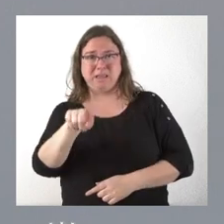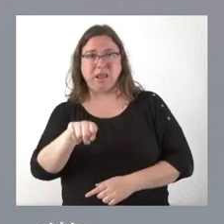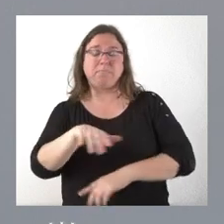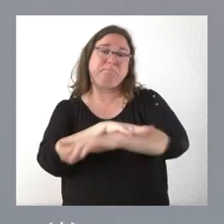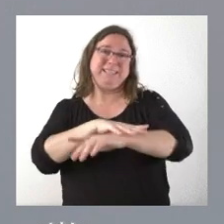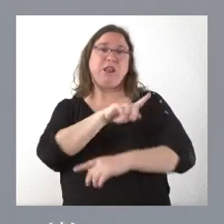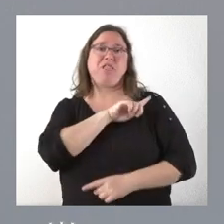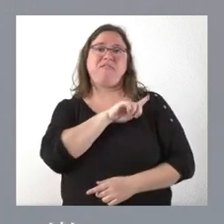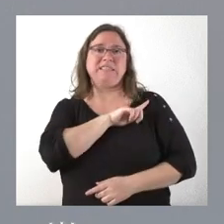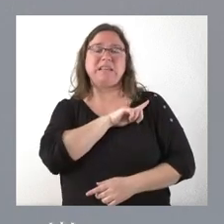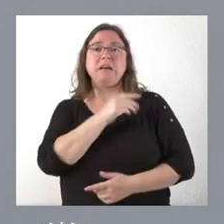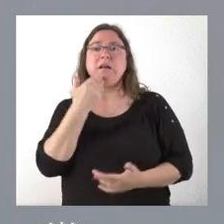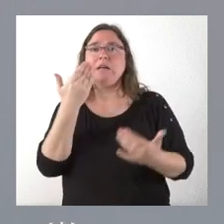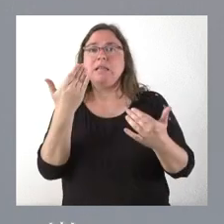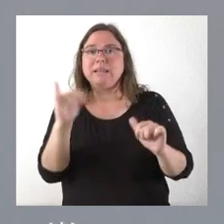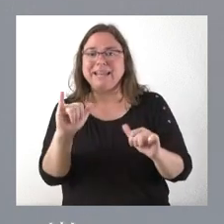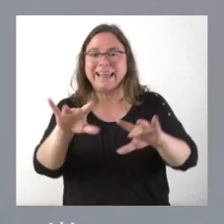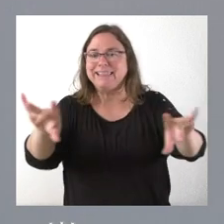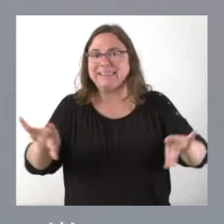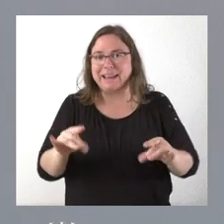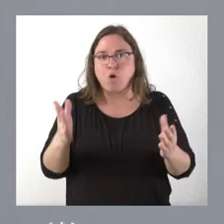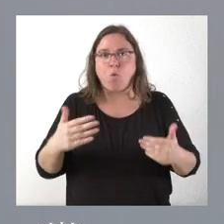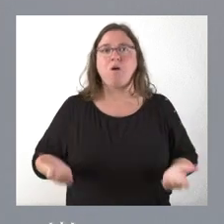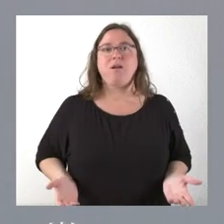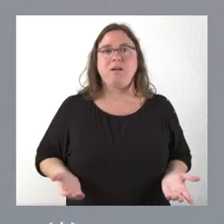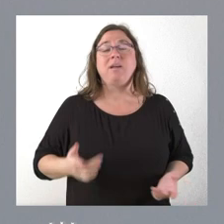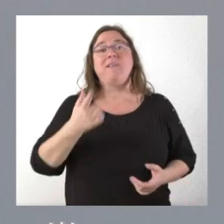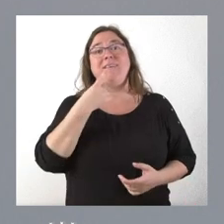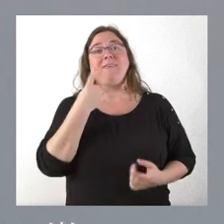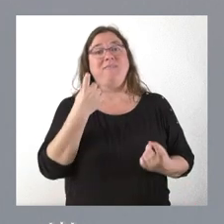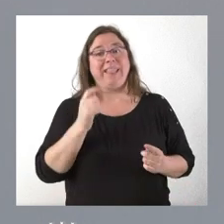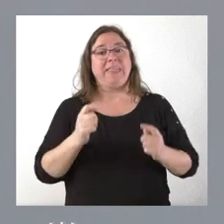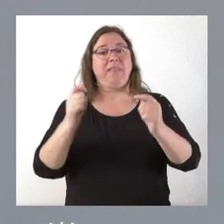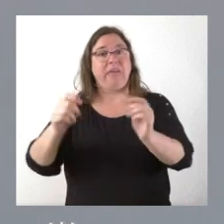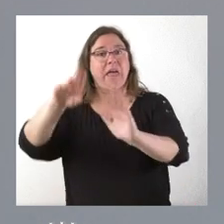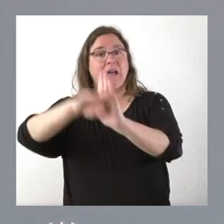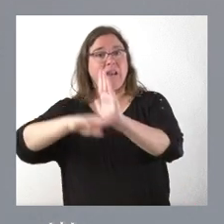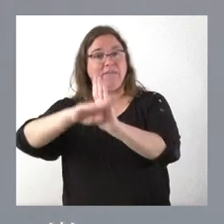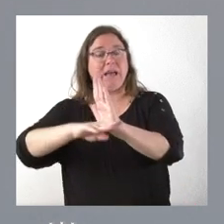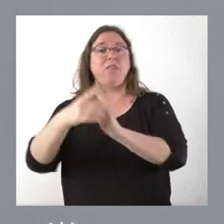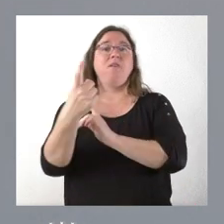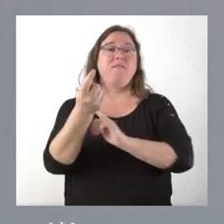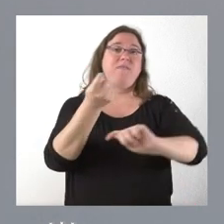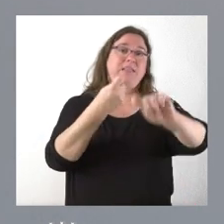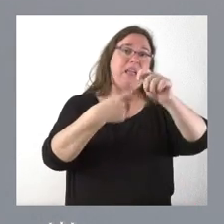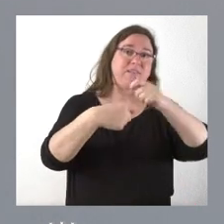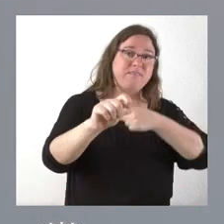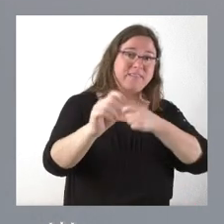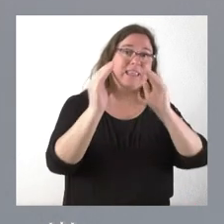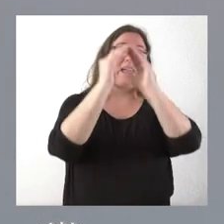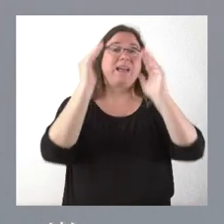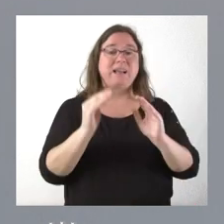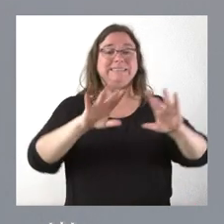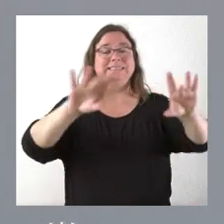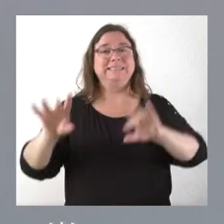Defensa parece que ni siquiera todavía se dispone del solar, porque habría que calificarlo y tendrían que venderse las viviendas y los solares